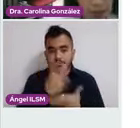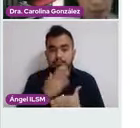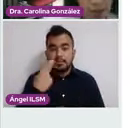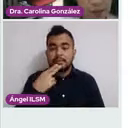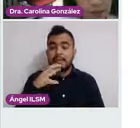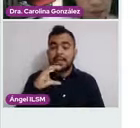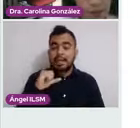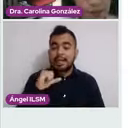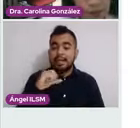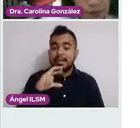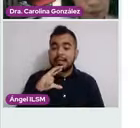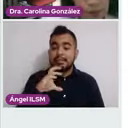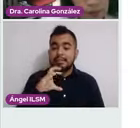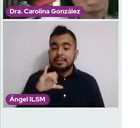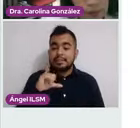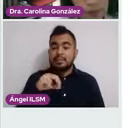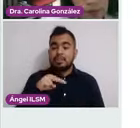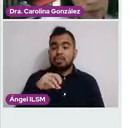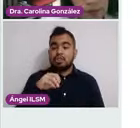Siguiente.